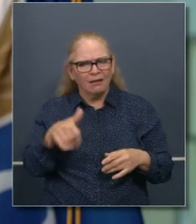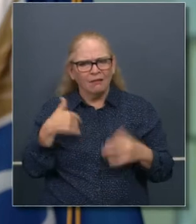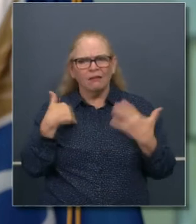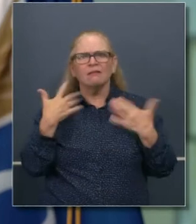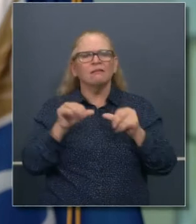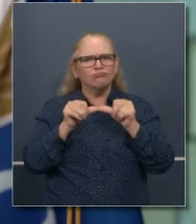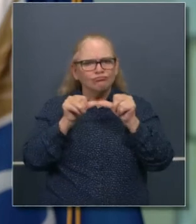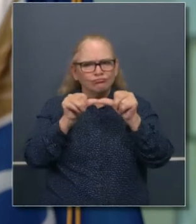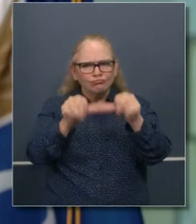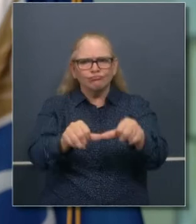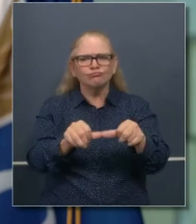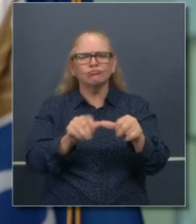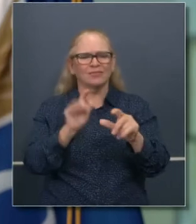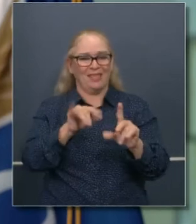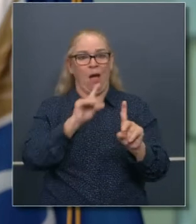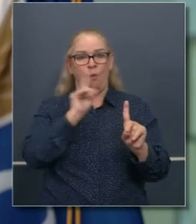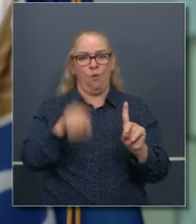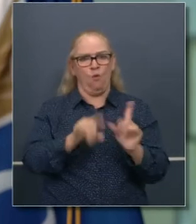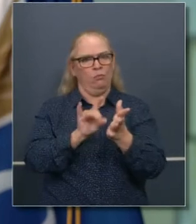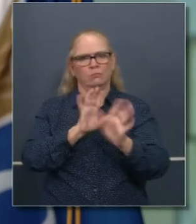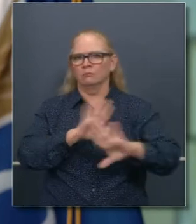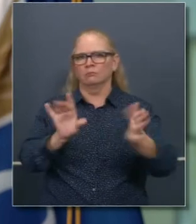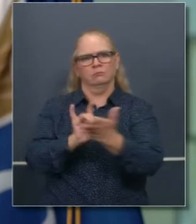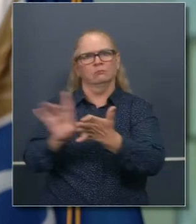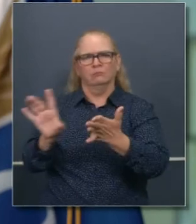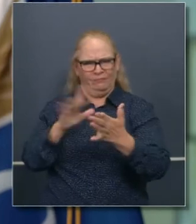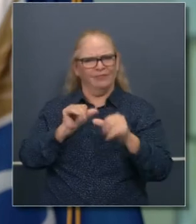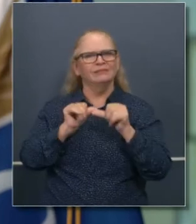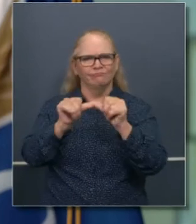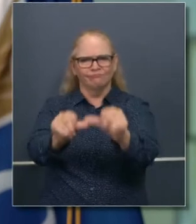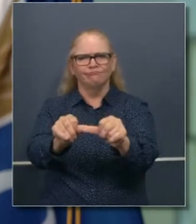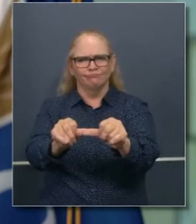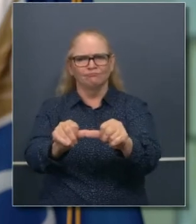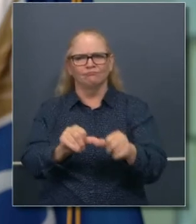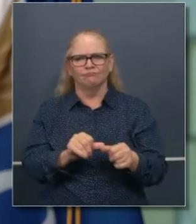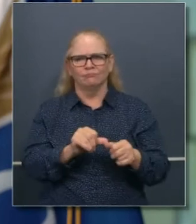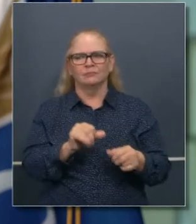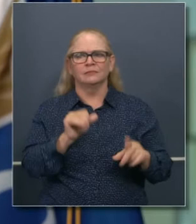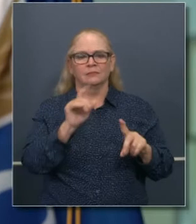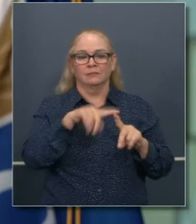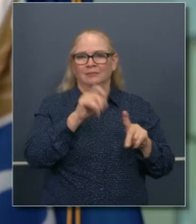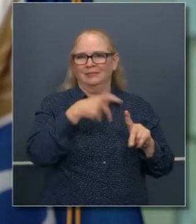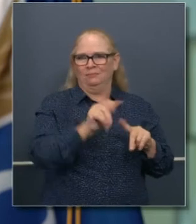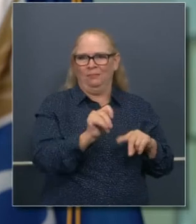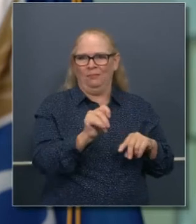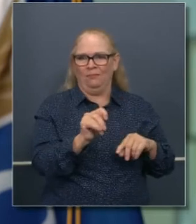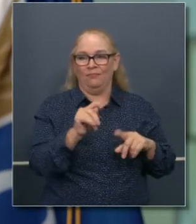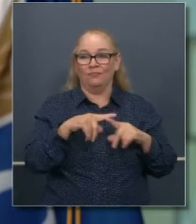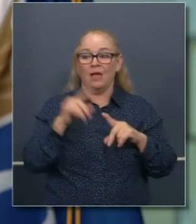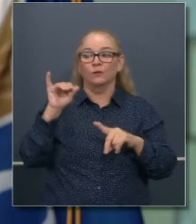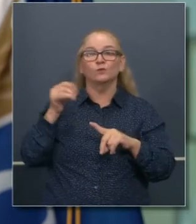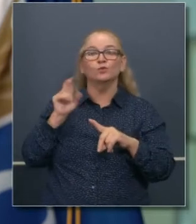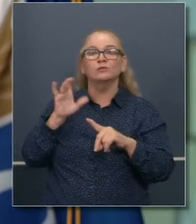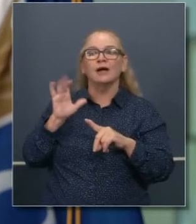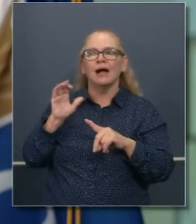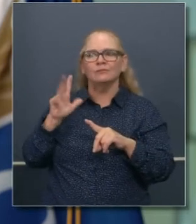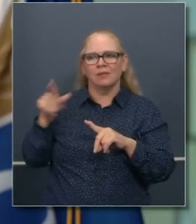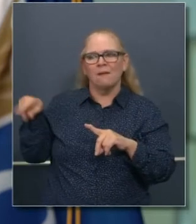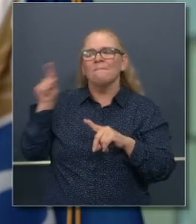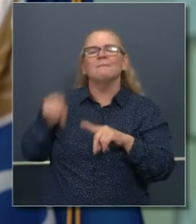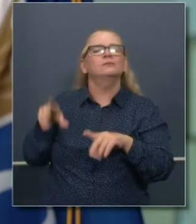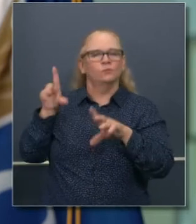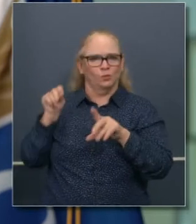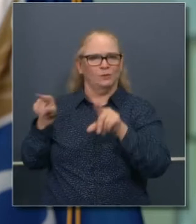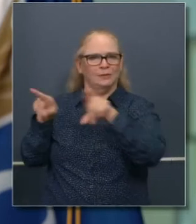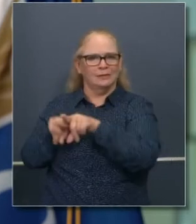esas mismas órdenes en cuanto a capacidad que hemos proporcionado al Consejo Judicial. Y ellos lo han hecho. Pero en este momento estamos